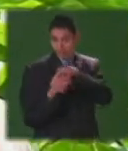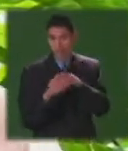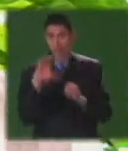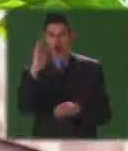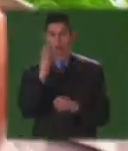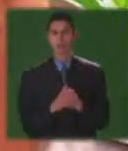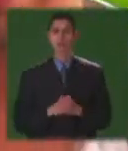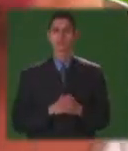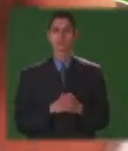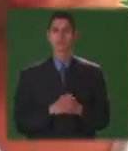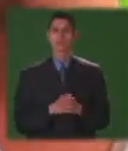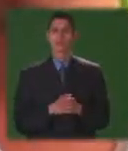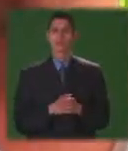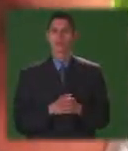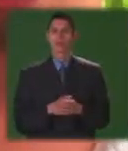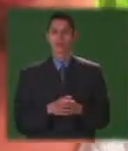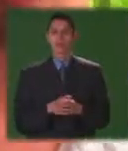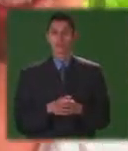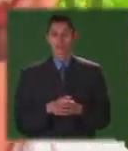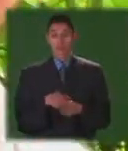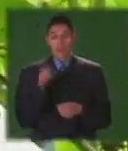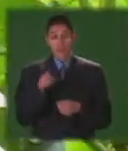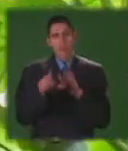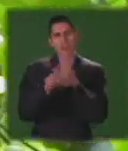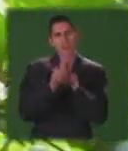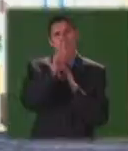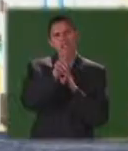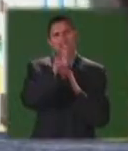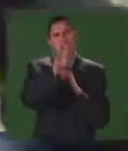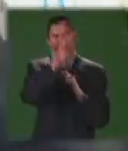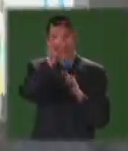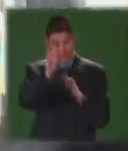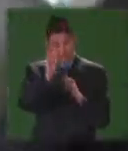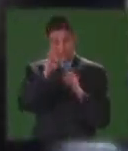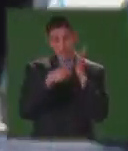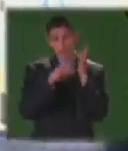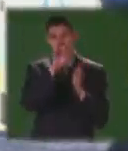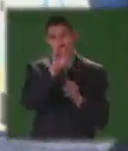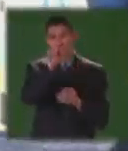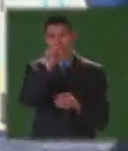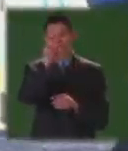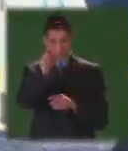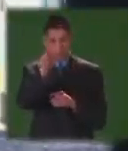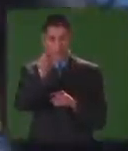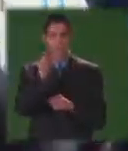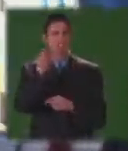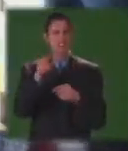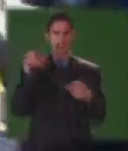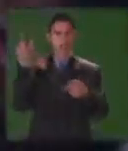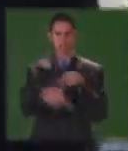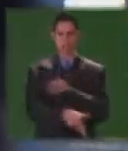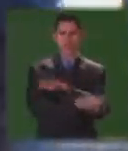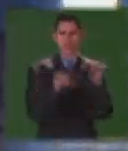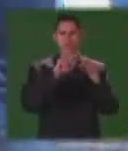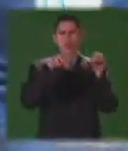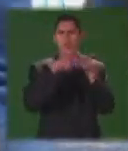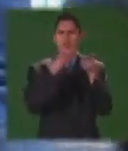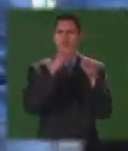una república independiente, como la hemos catalogado algunas de las personas en Agua de Dios. Esta ley 148 del 61